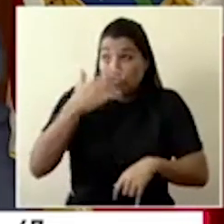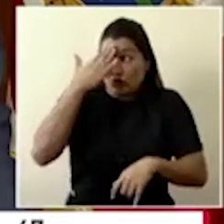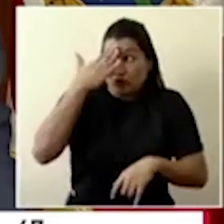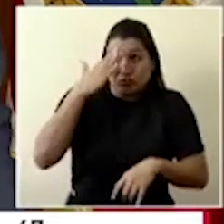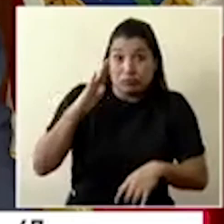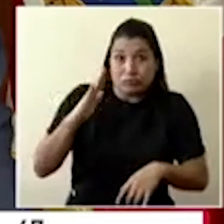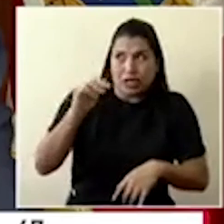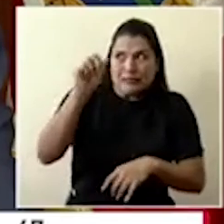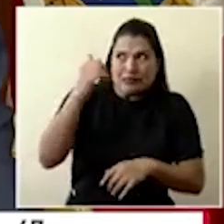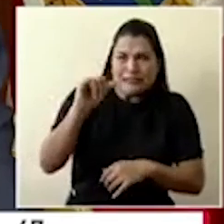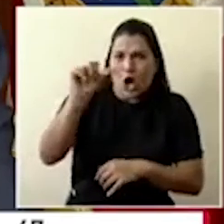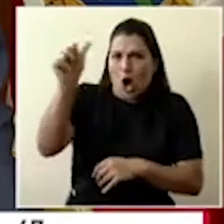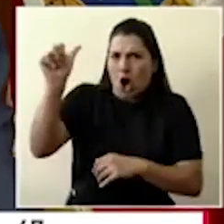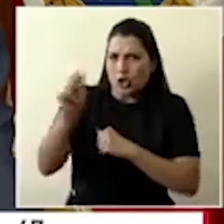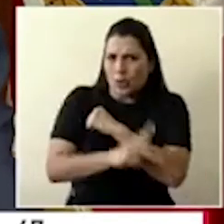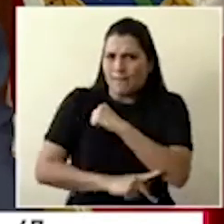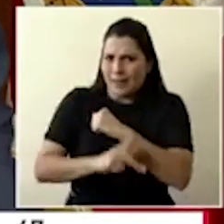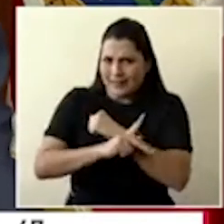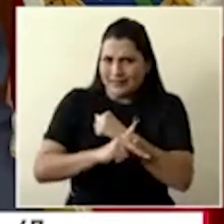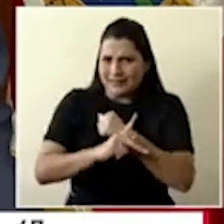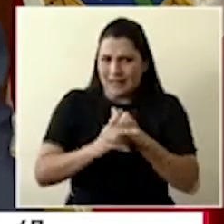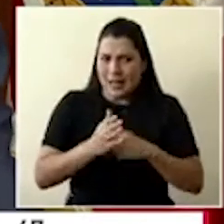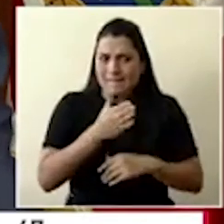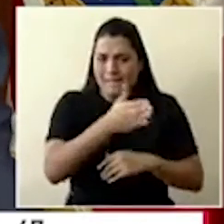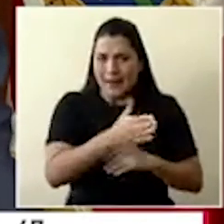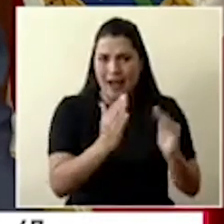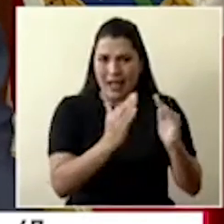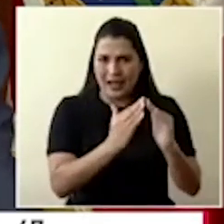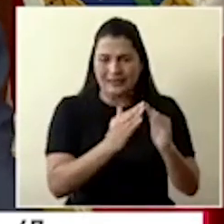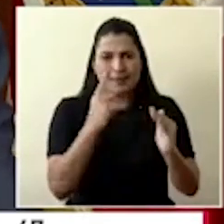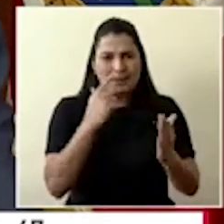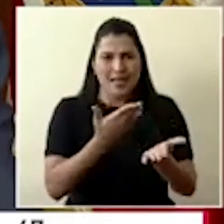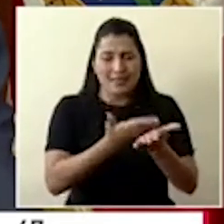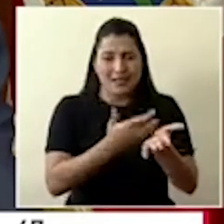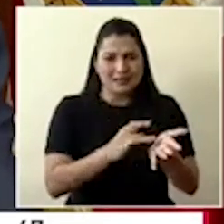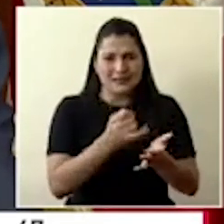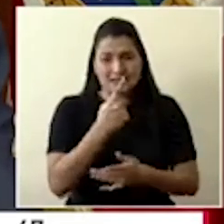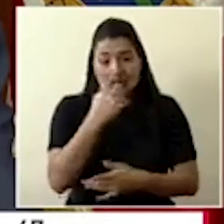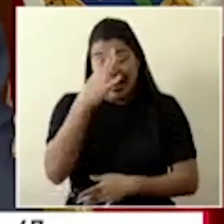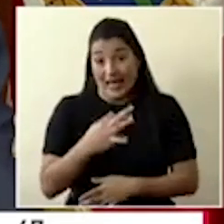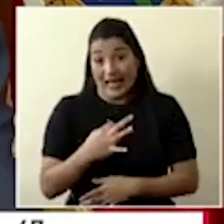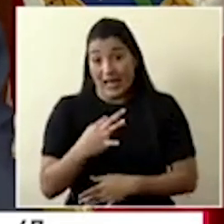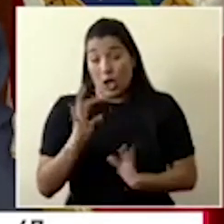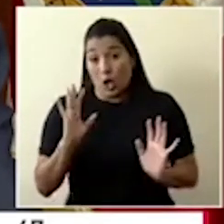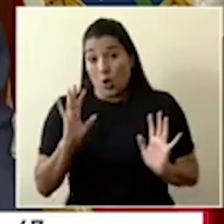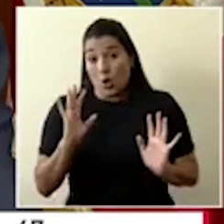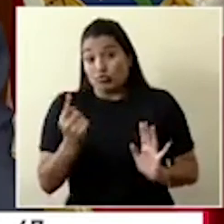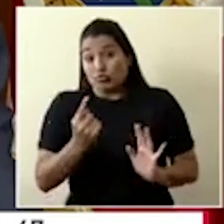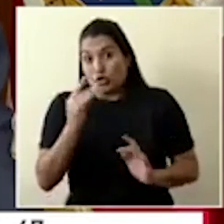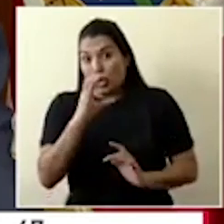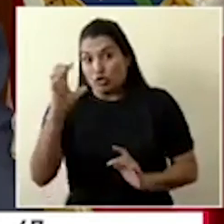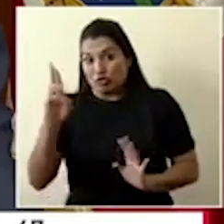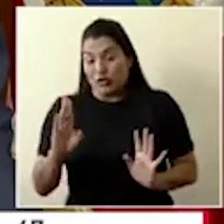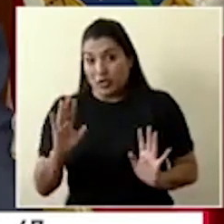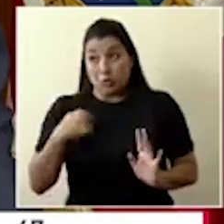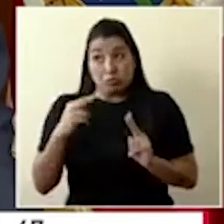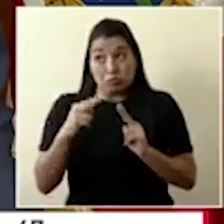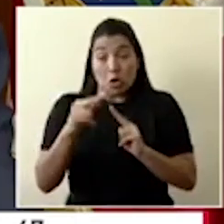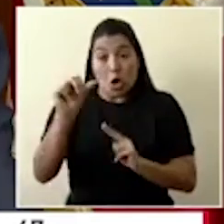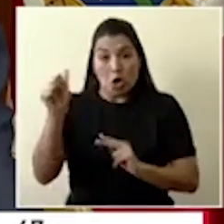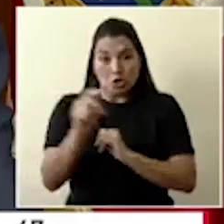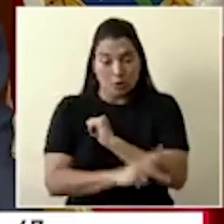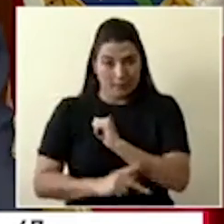entregando los medicamentos a domicilio a los pacientes crónicos en esta pandemia. También